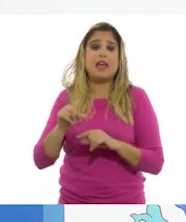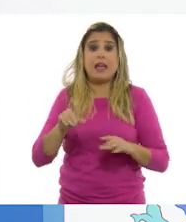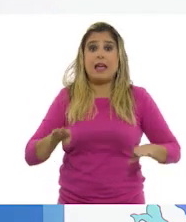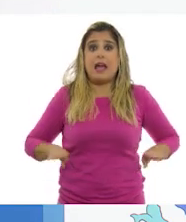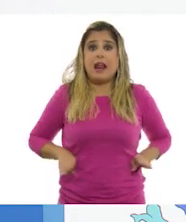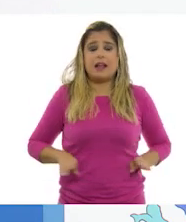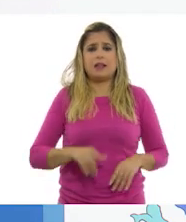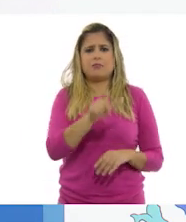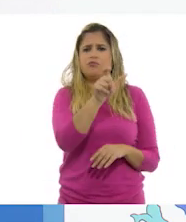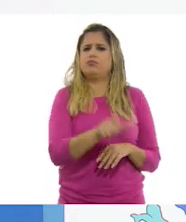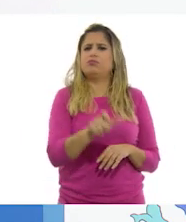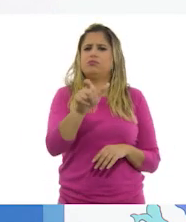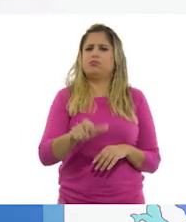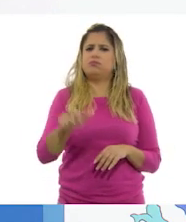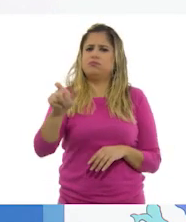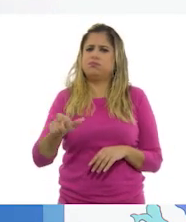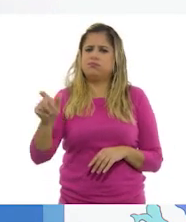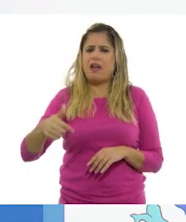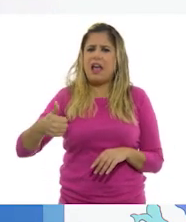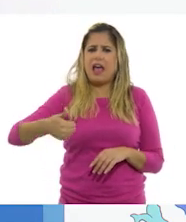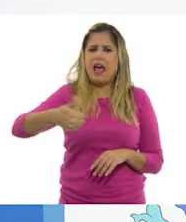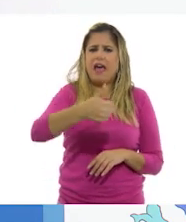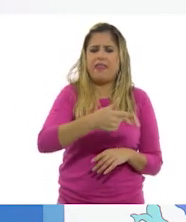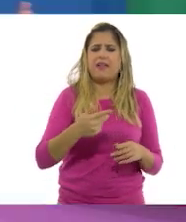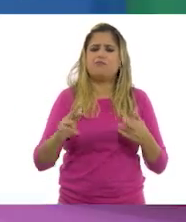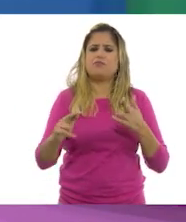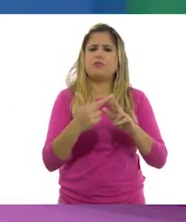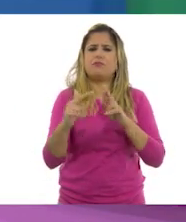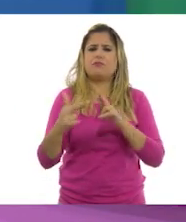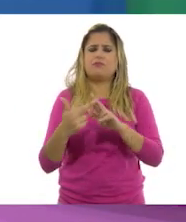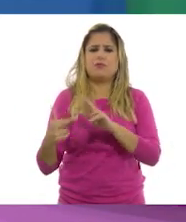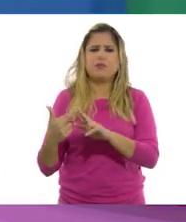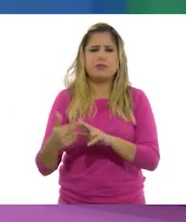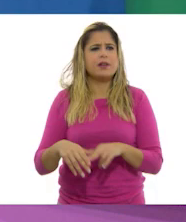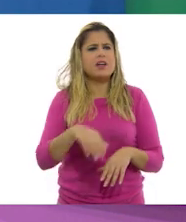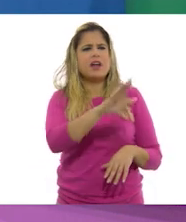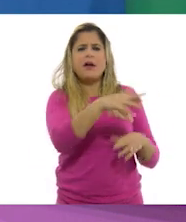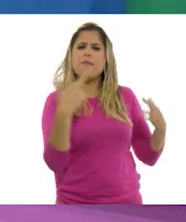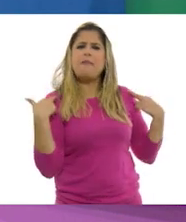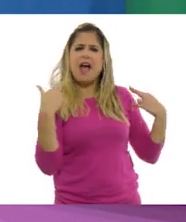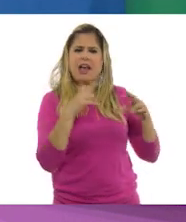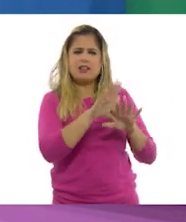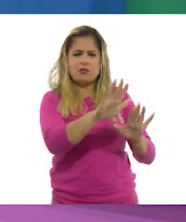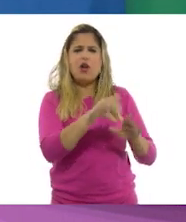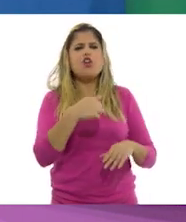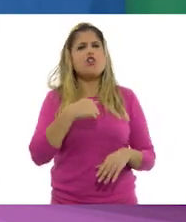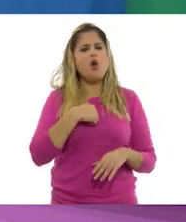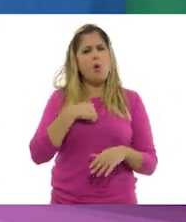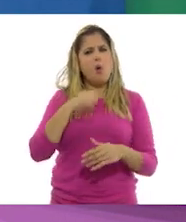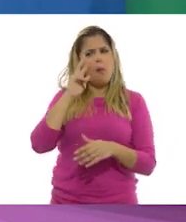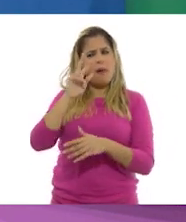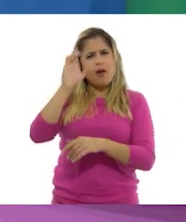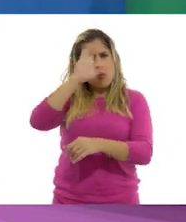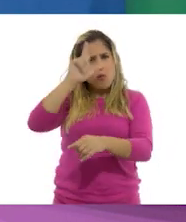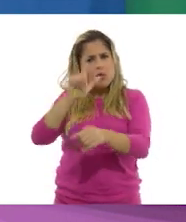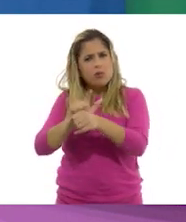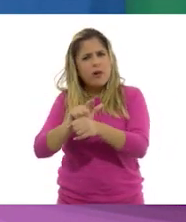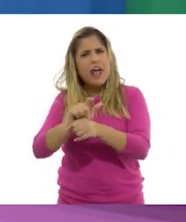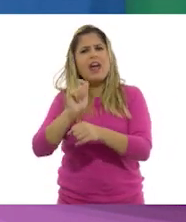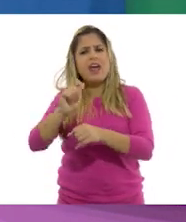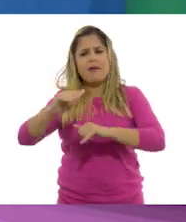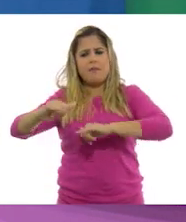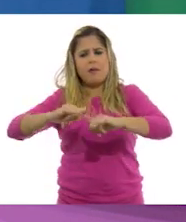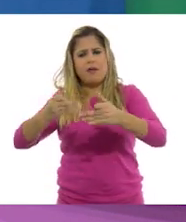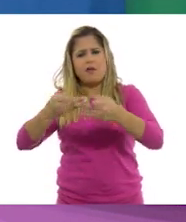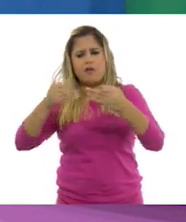particularidades de cada región. Profesor, yo leí que la cultura está relacionada con las regiones geográficas